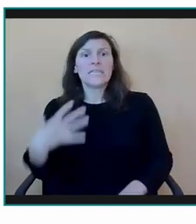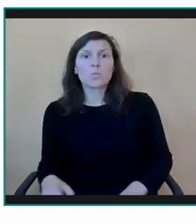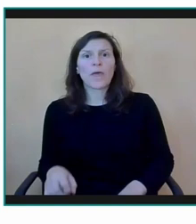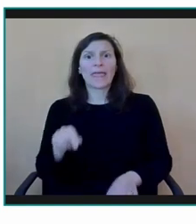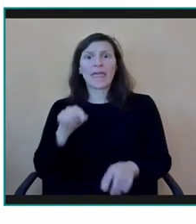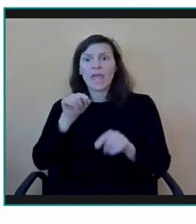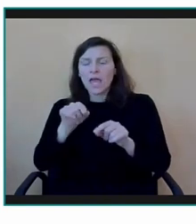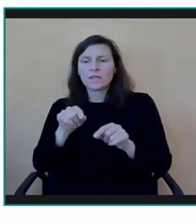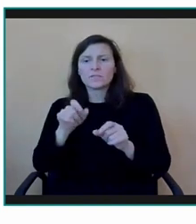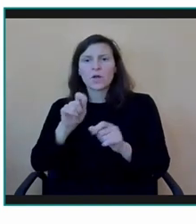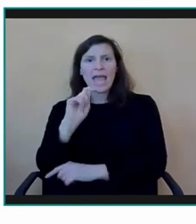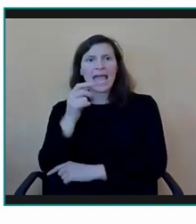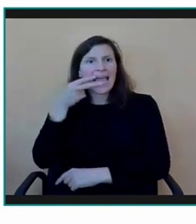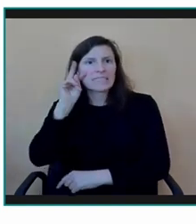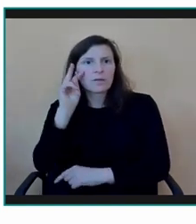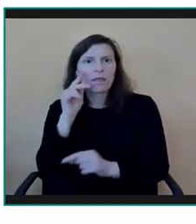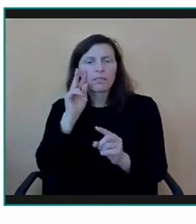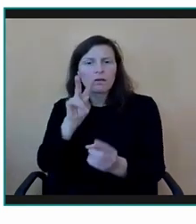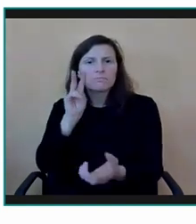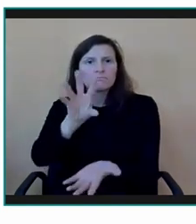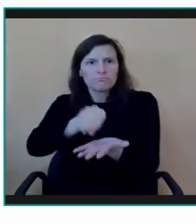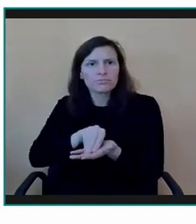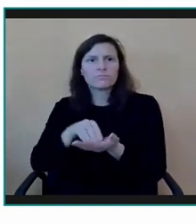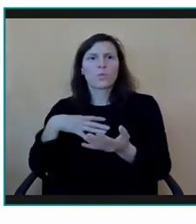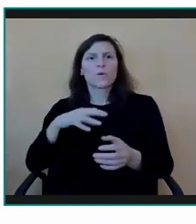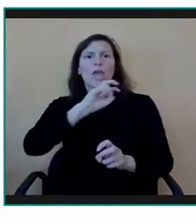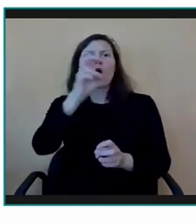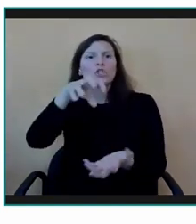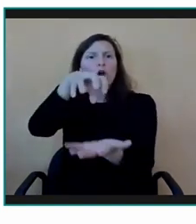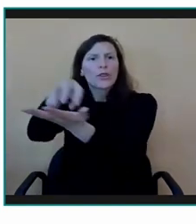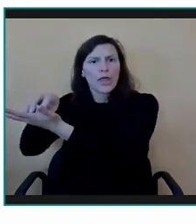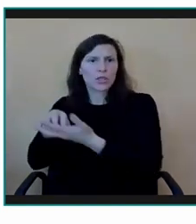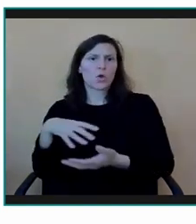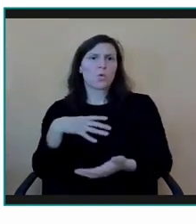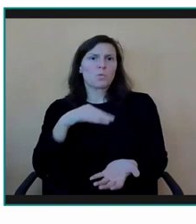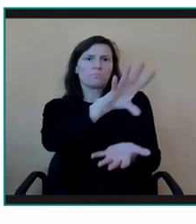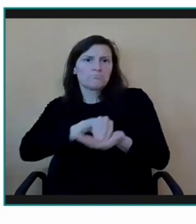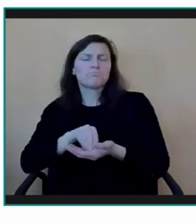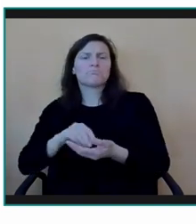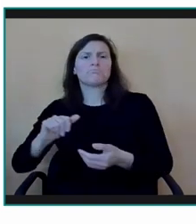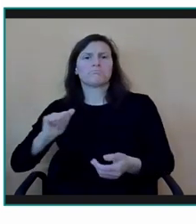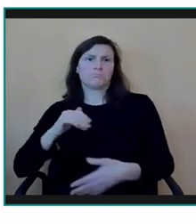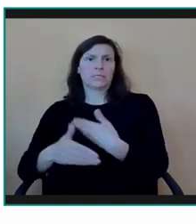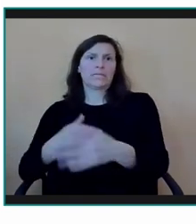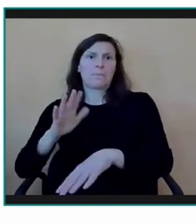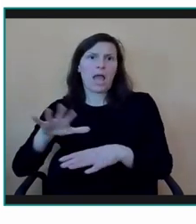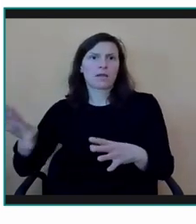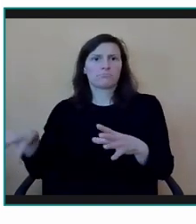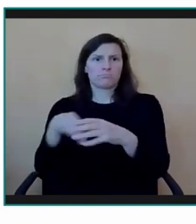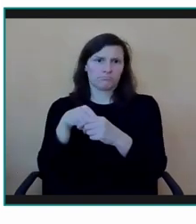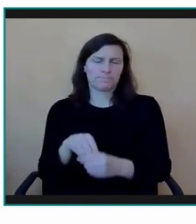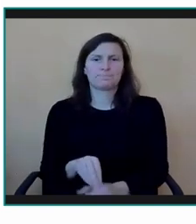continuar en esta tarea, eduquen o no eduquen a niños y niñas sordos. Dicho